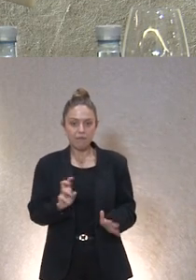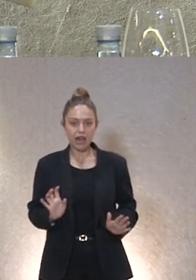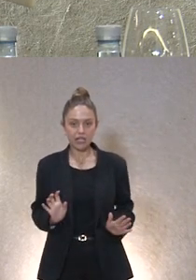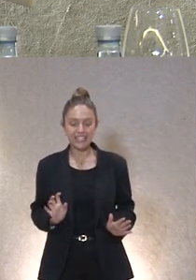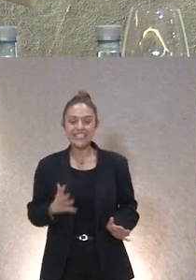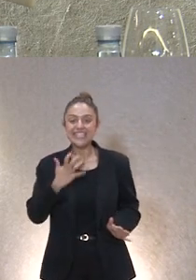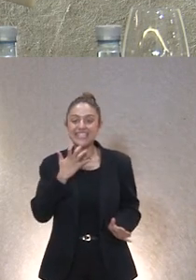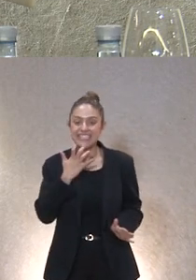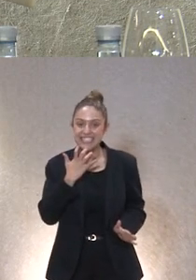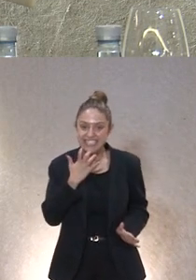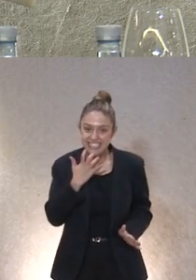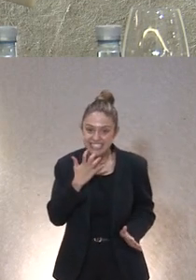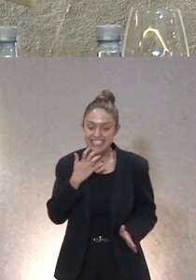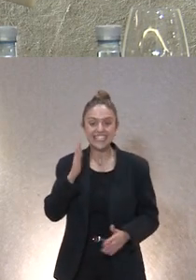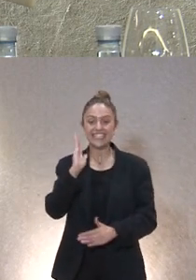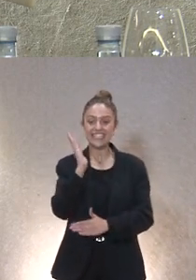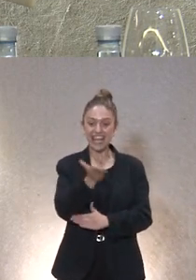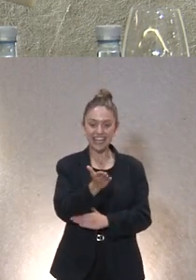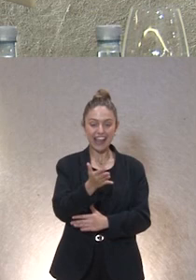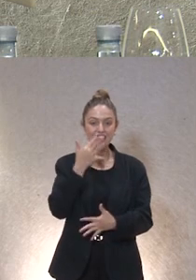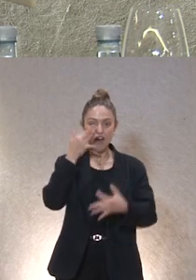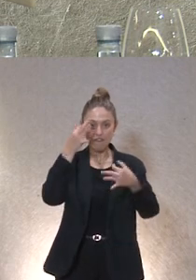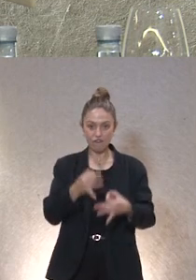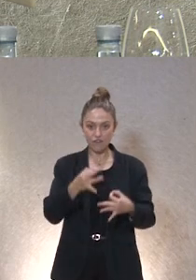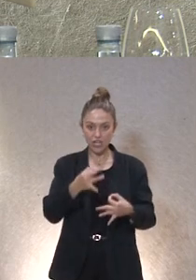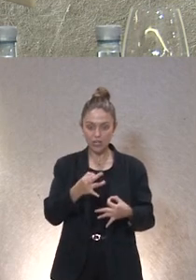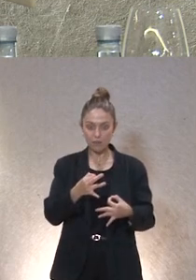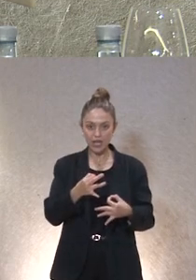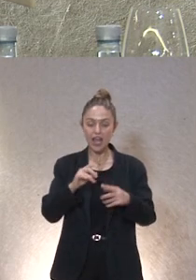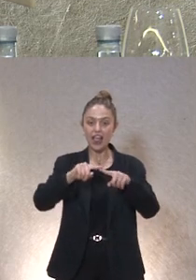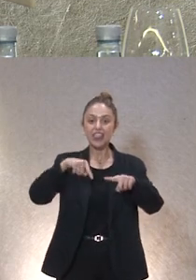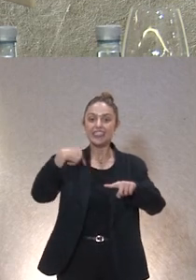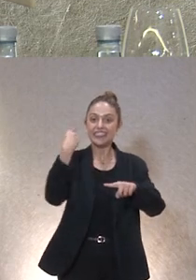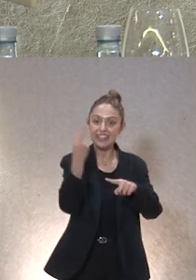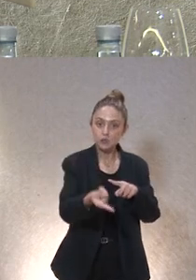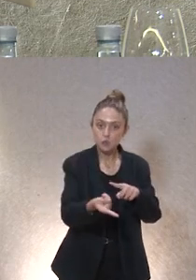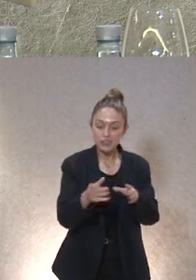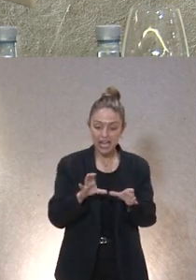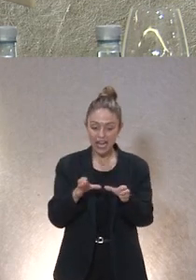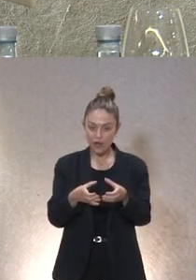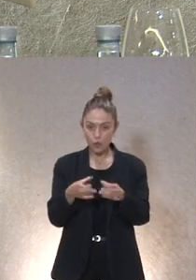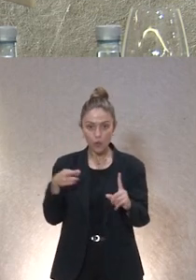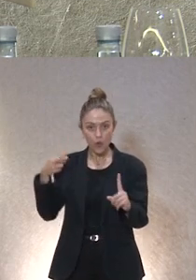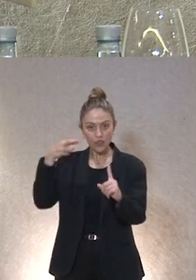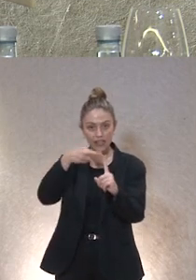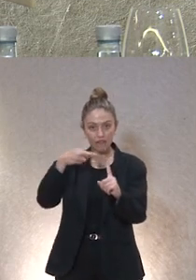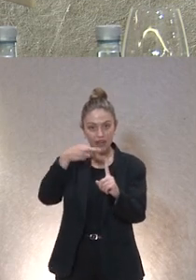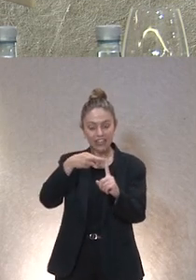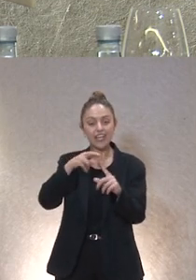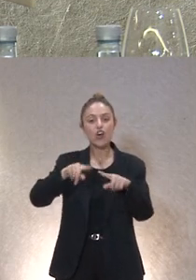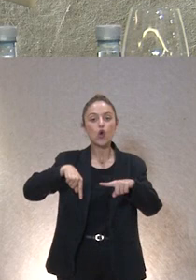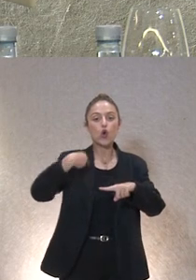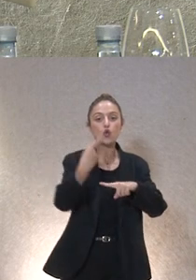sentencia firme de condena trabajaremos el equipo de referentes las consecuencias